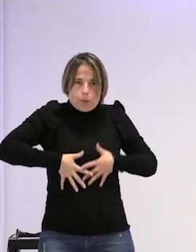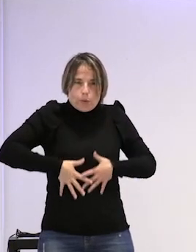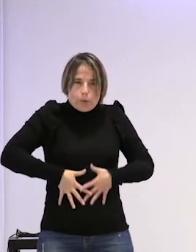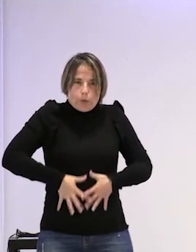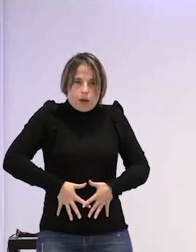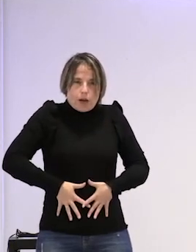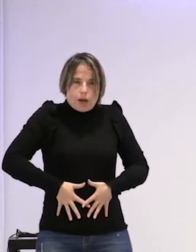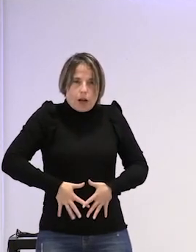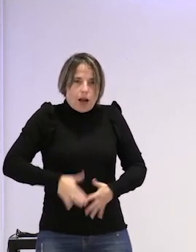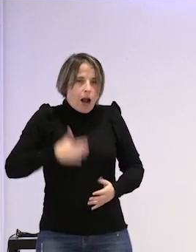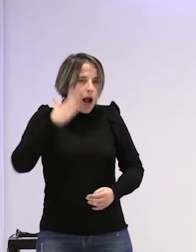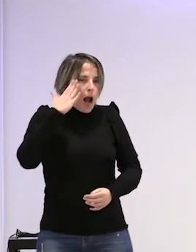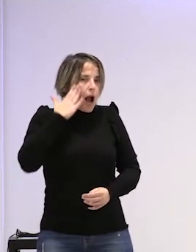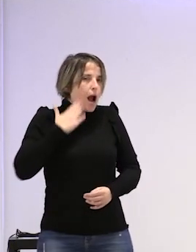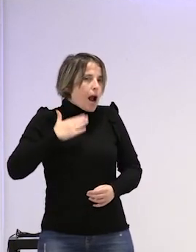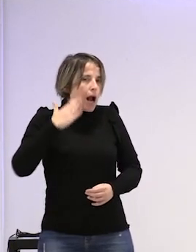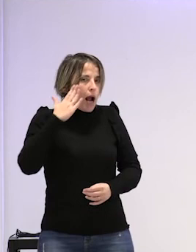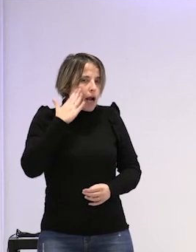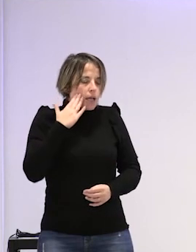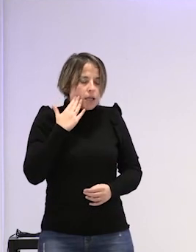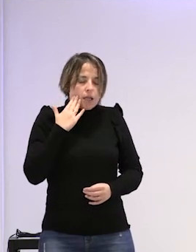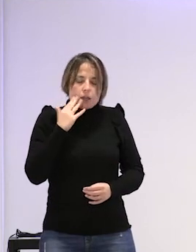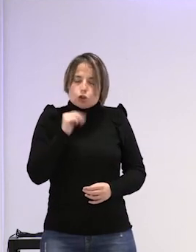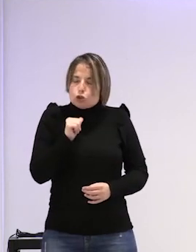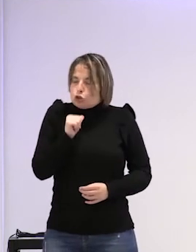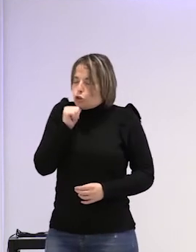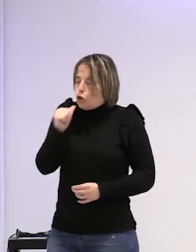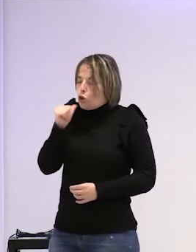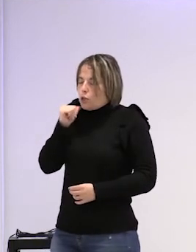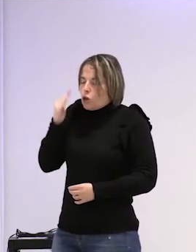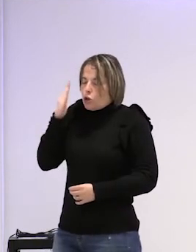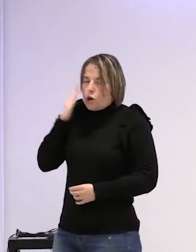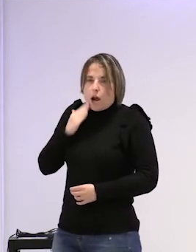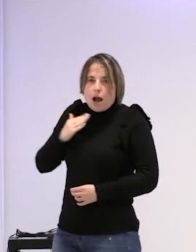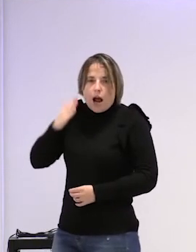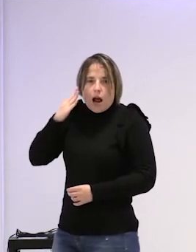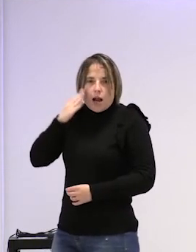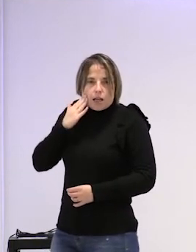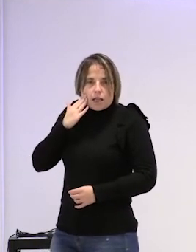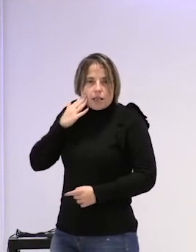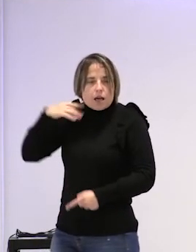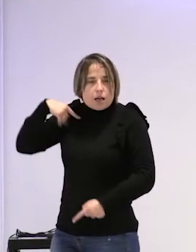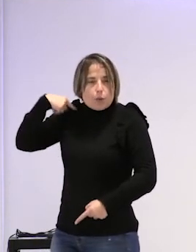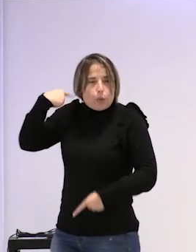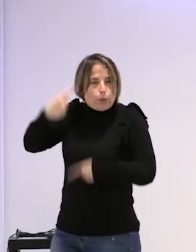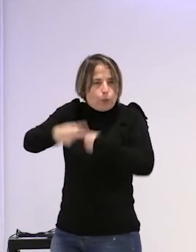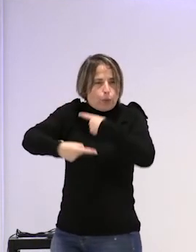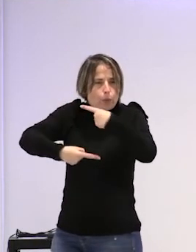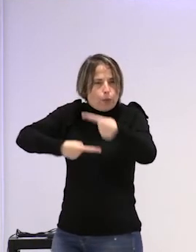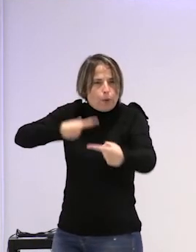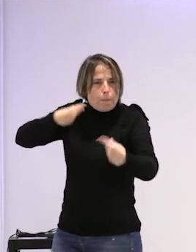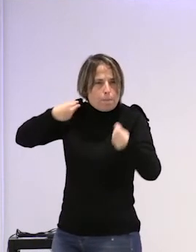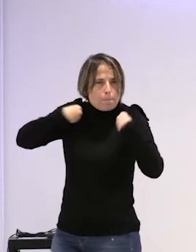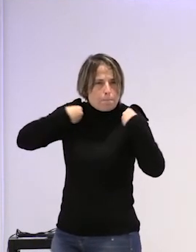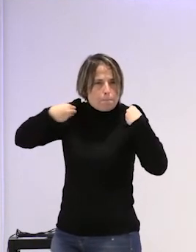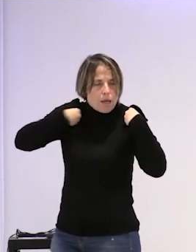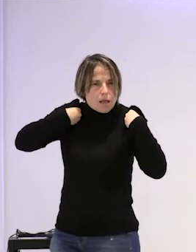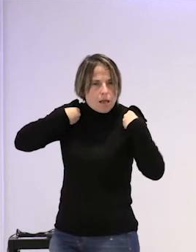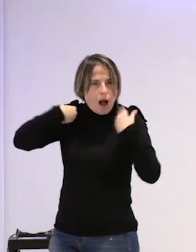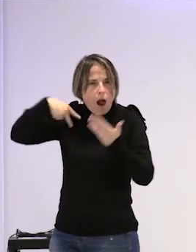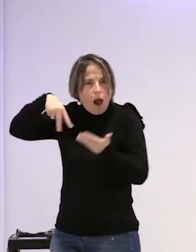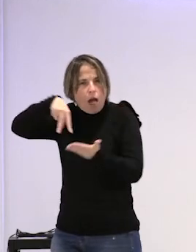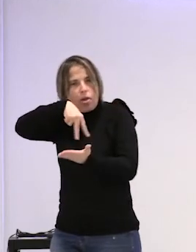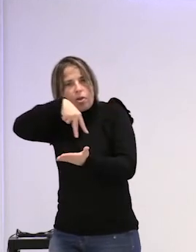caricias no consentidas y pasará el resto de sus días tambaleándose